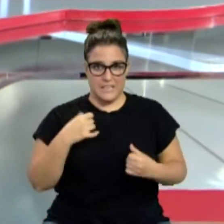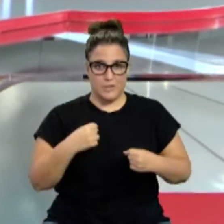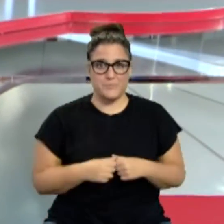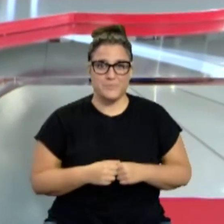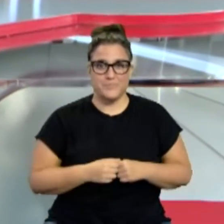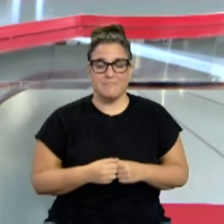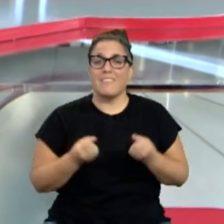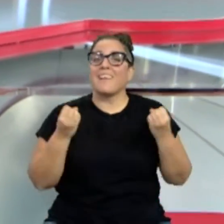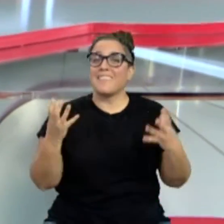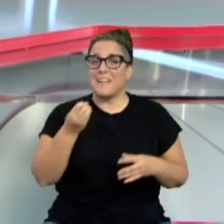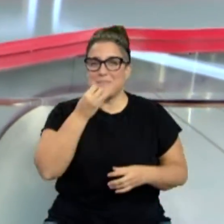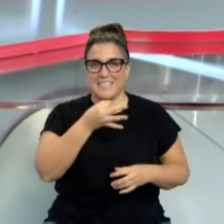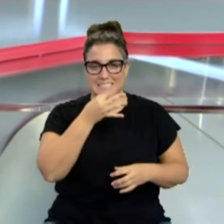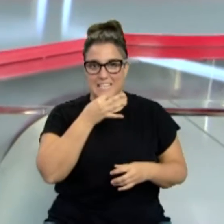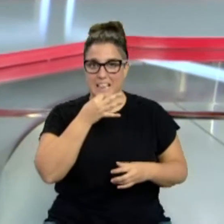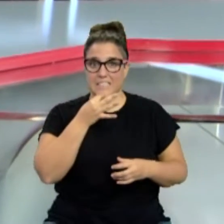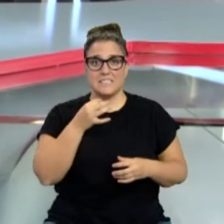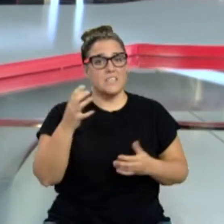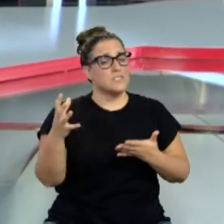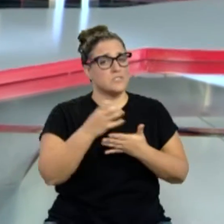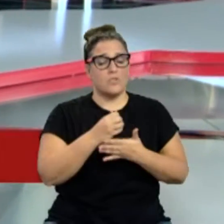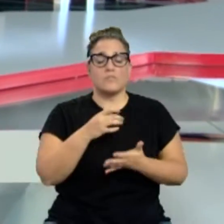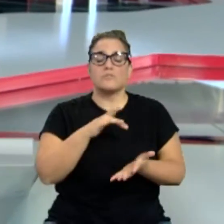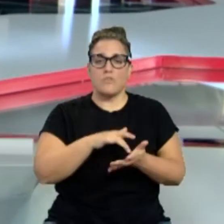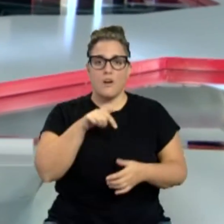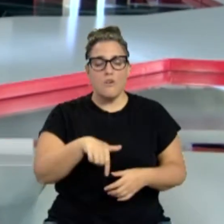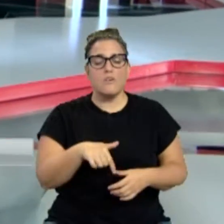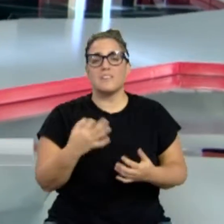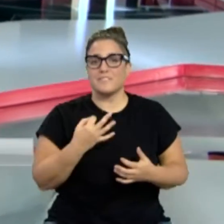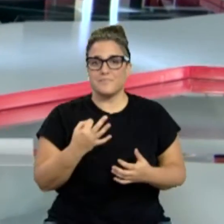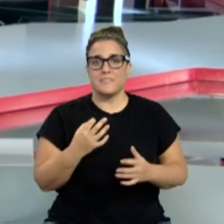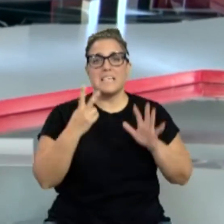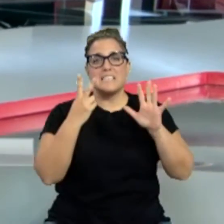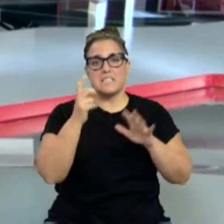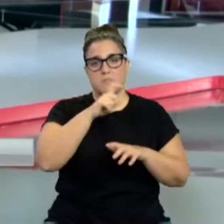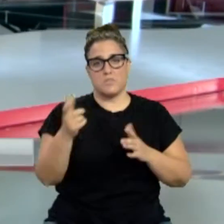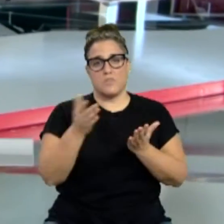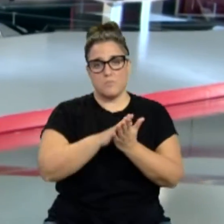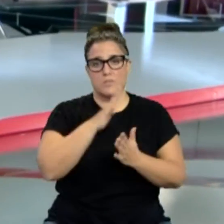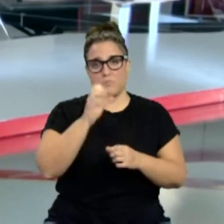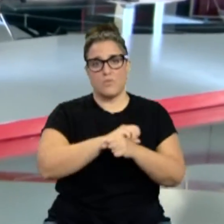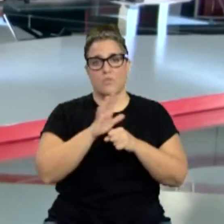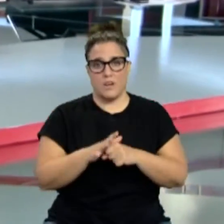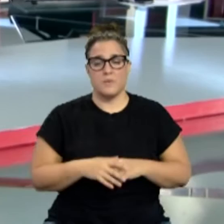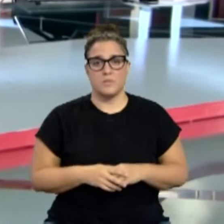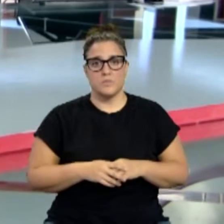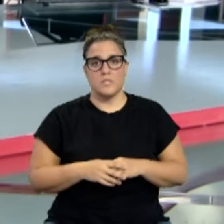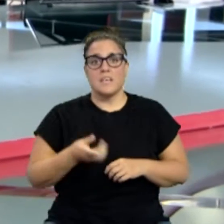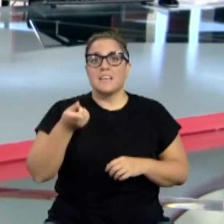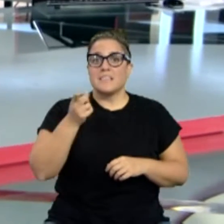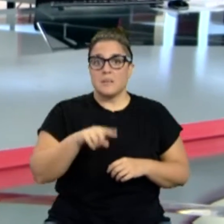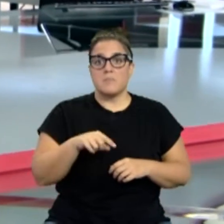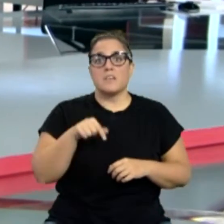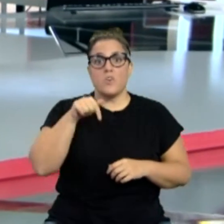¿Qué tal? Buenas tardes. Y todo esto en un día en el que hay que lamentar siete nuevos fallecidos con coronavirus. También en un día en el que